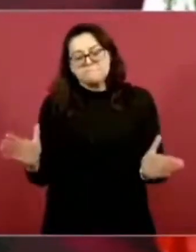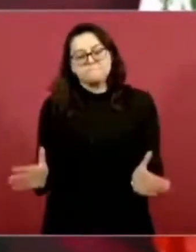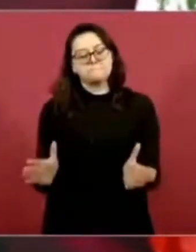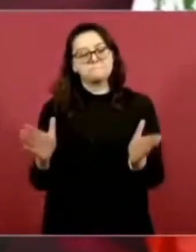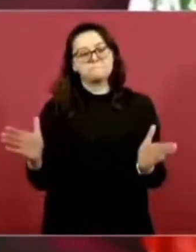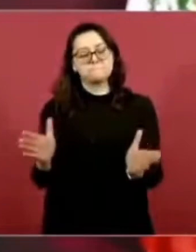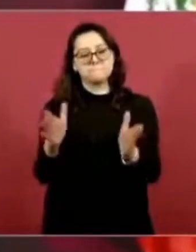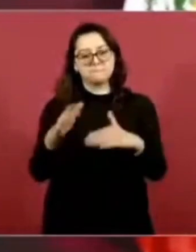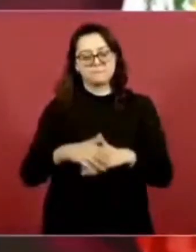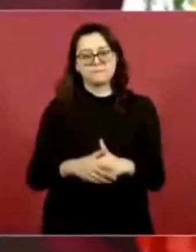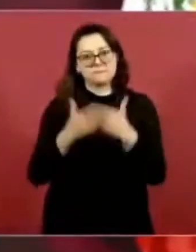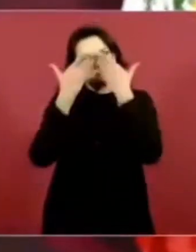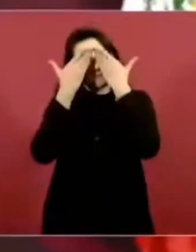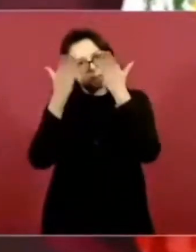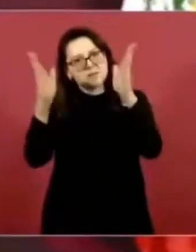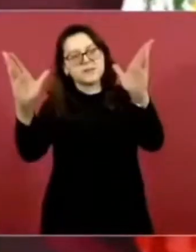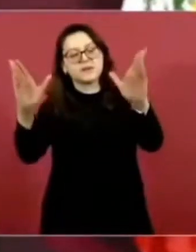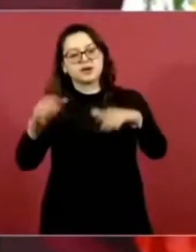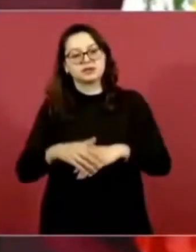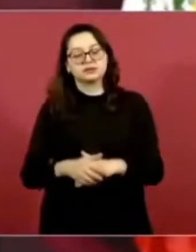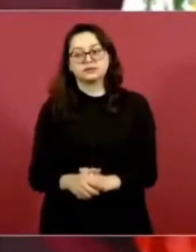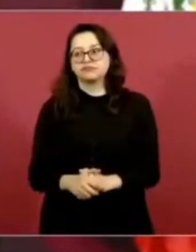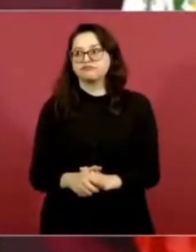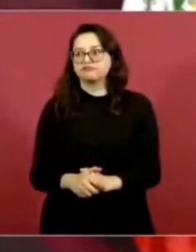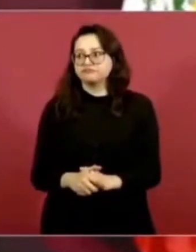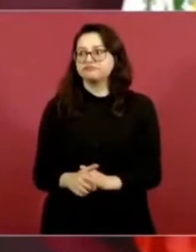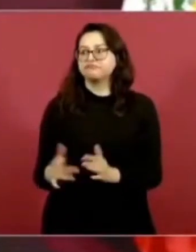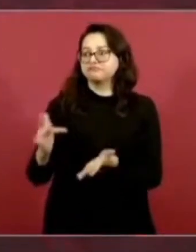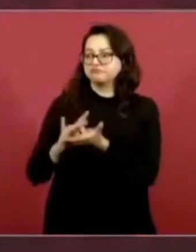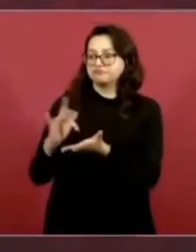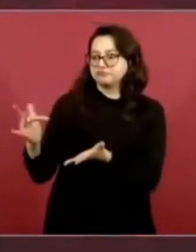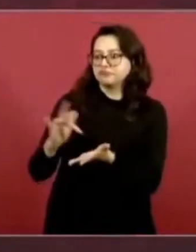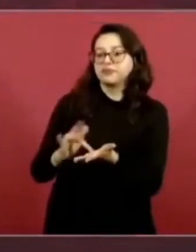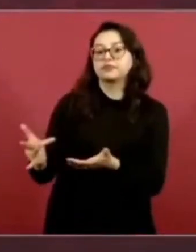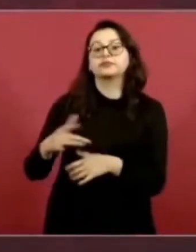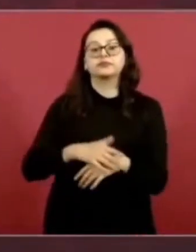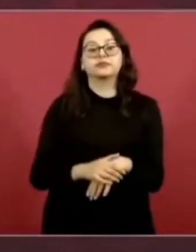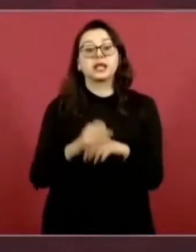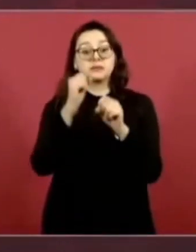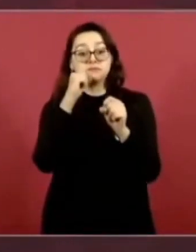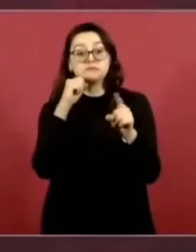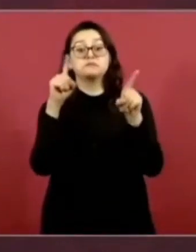Y le agradezco mucho también al Papa Francisco.